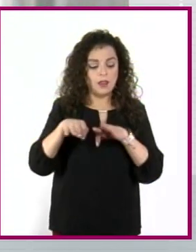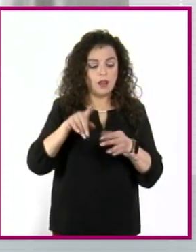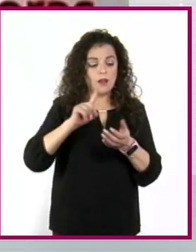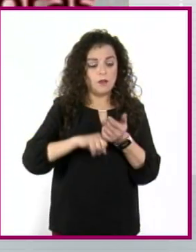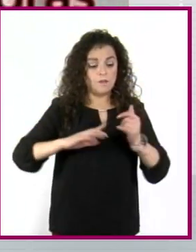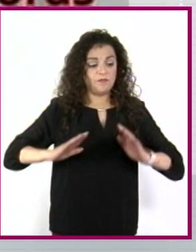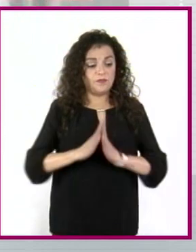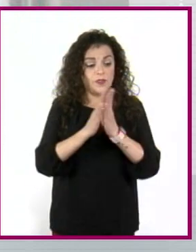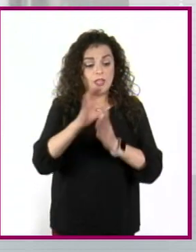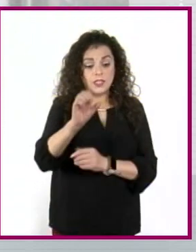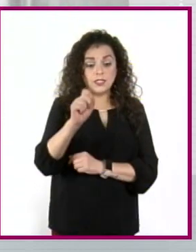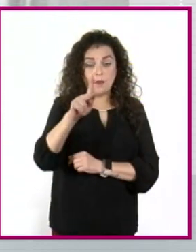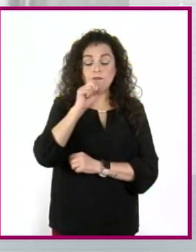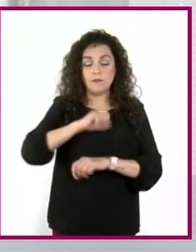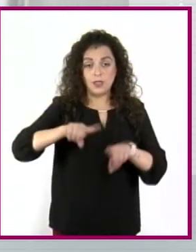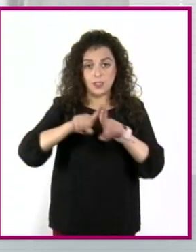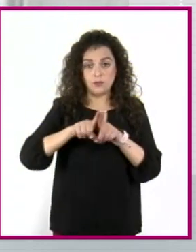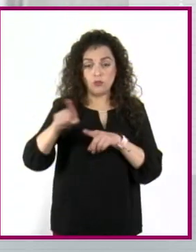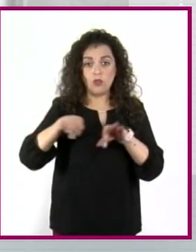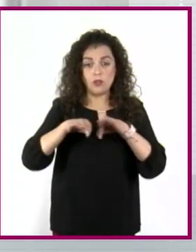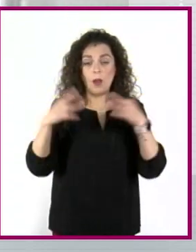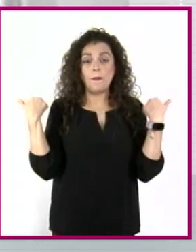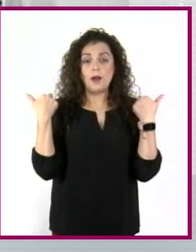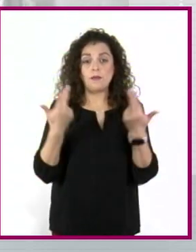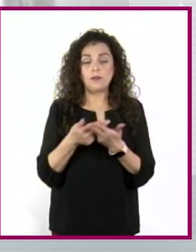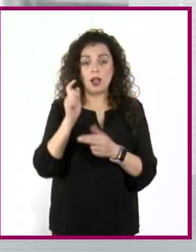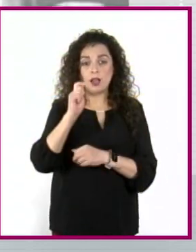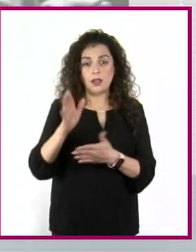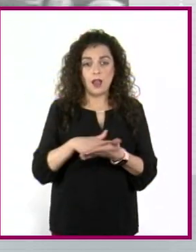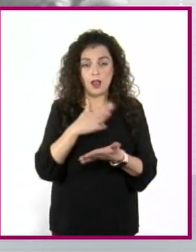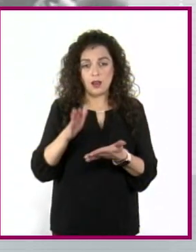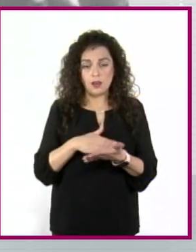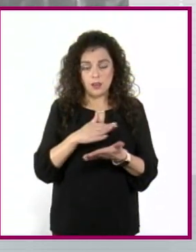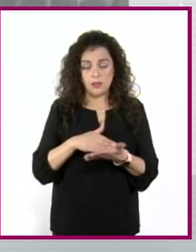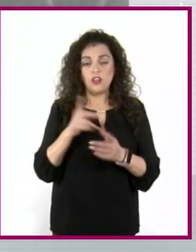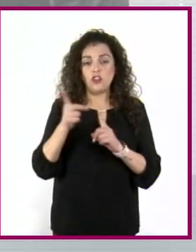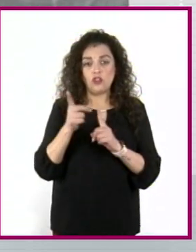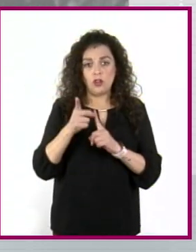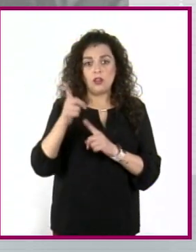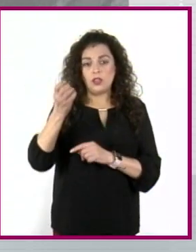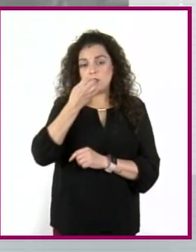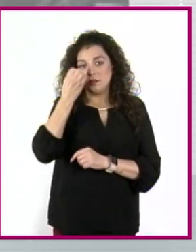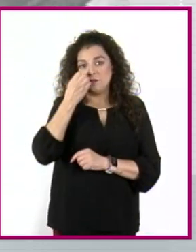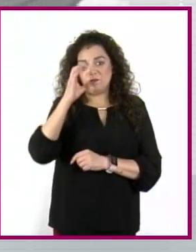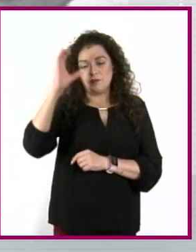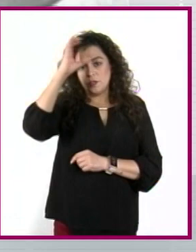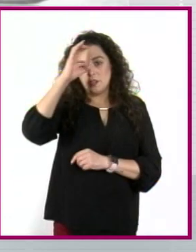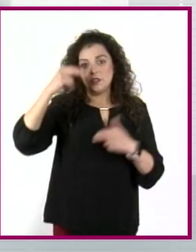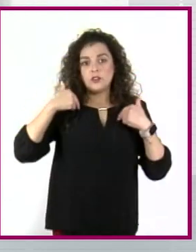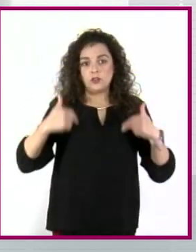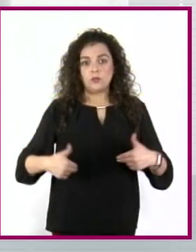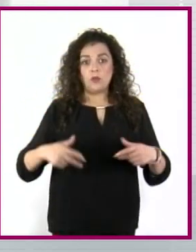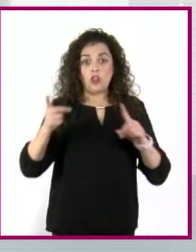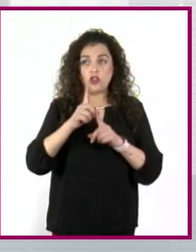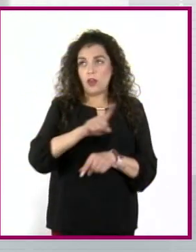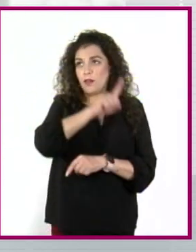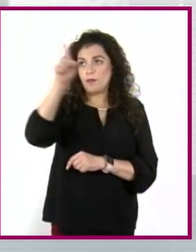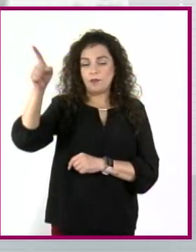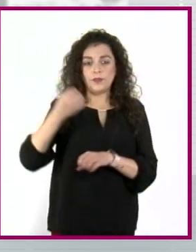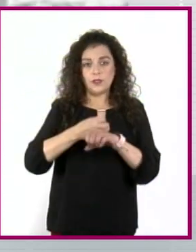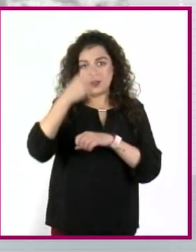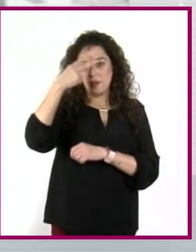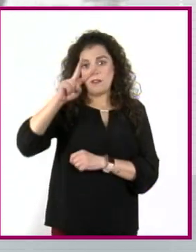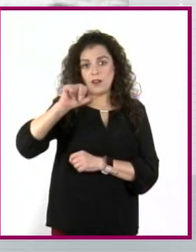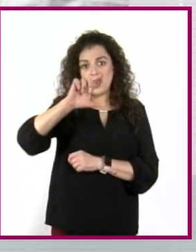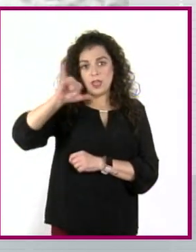participó en la SEP. Trabaja como profesor de literatura en el Colegio de Ciencias y Humanidades Plantel Vallejo. También ha publicado